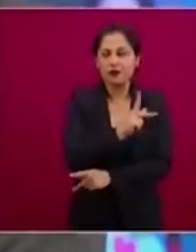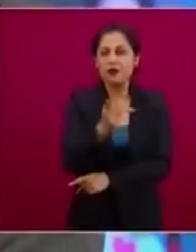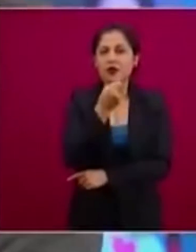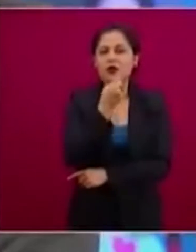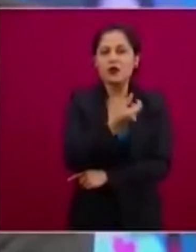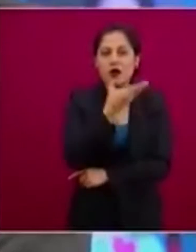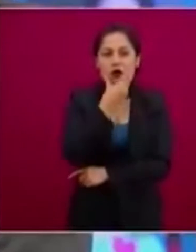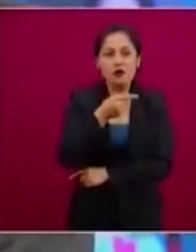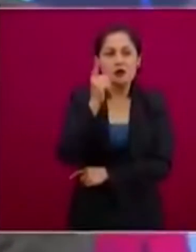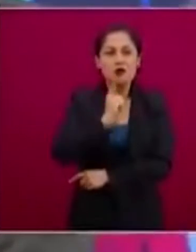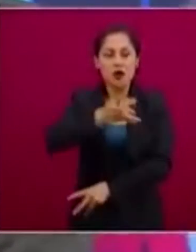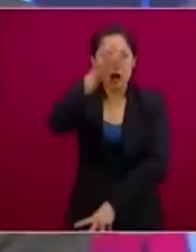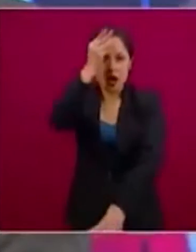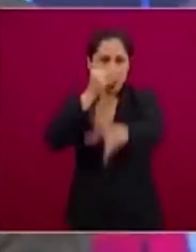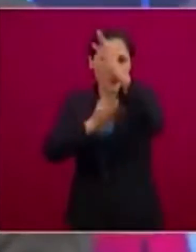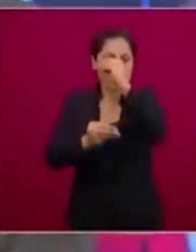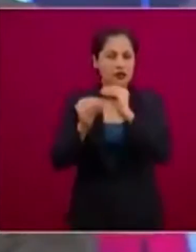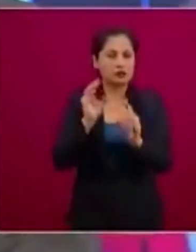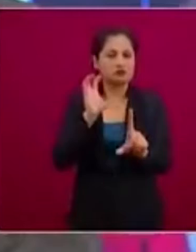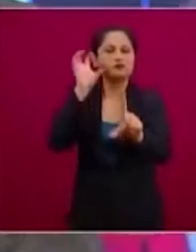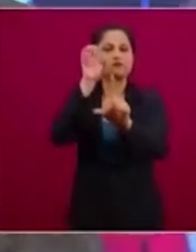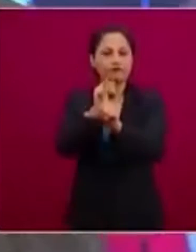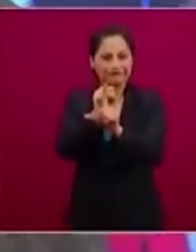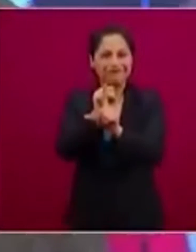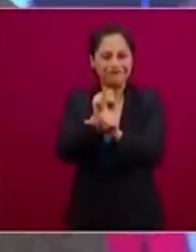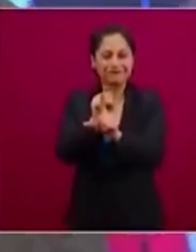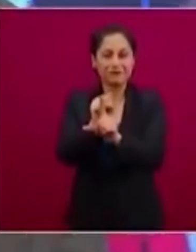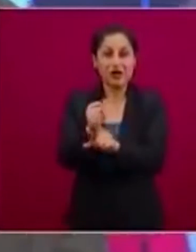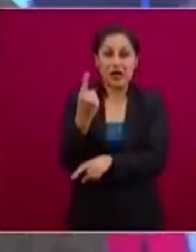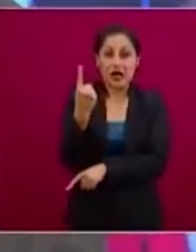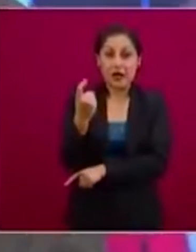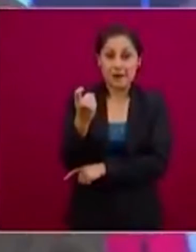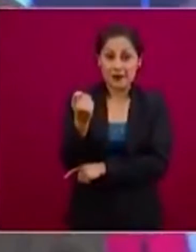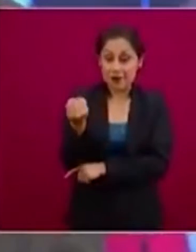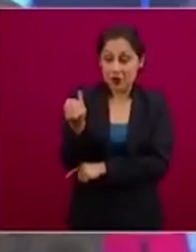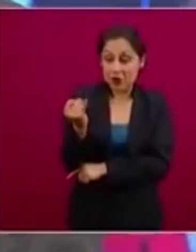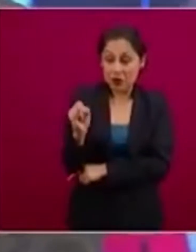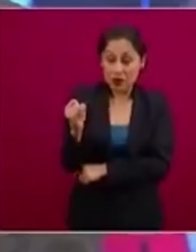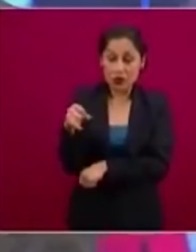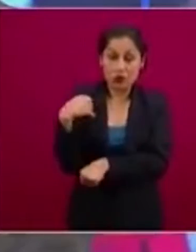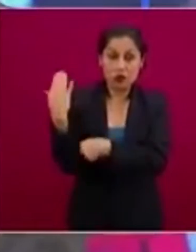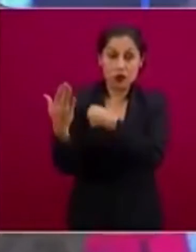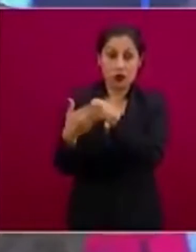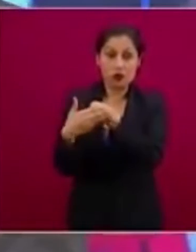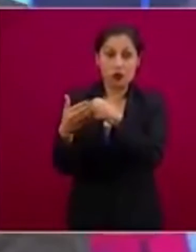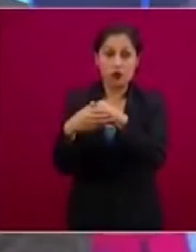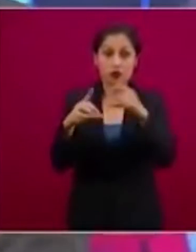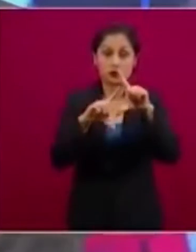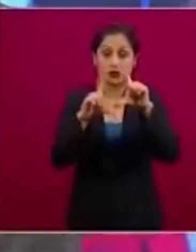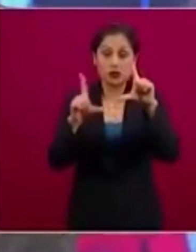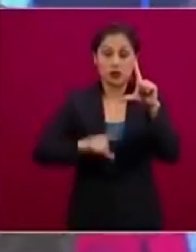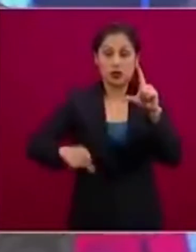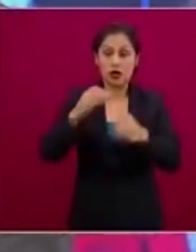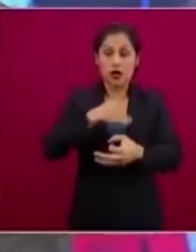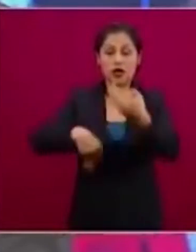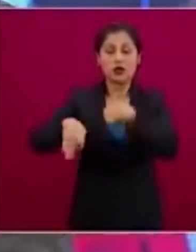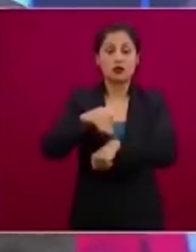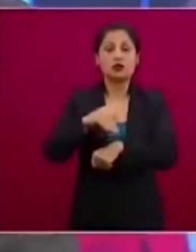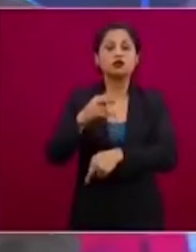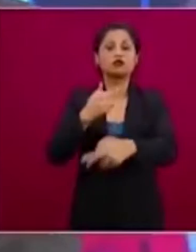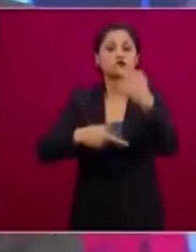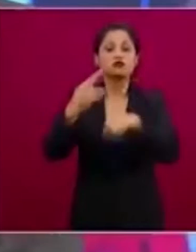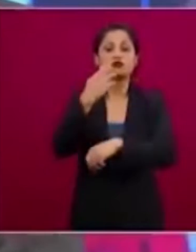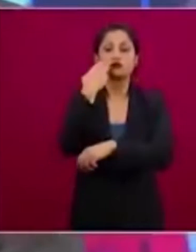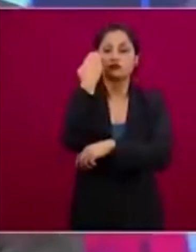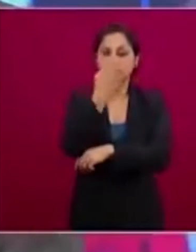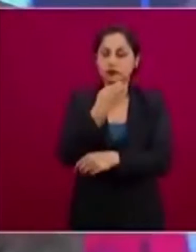primero de junio todo el país regresará a clases, como ha señalado el señor presidente, y ya